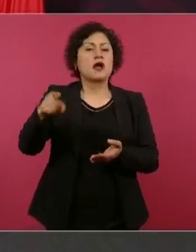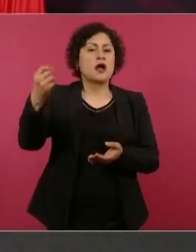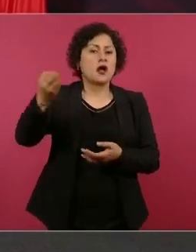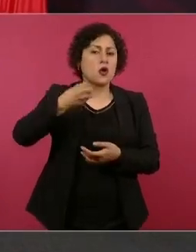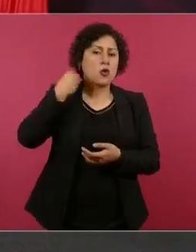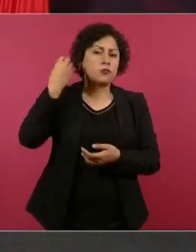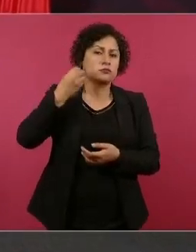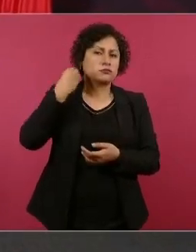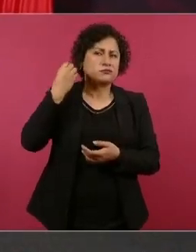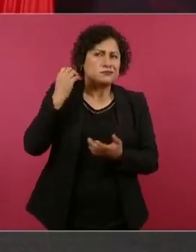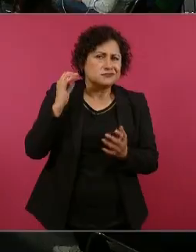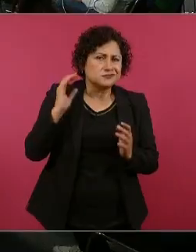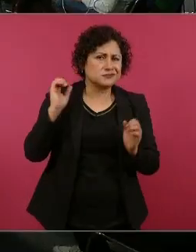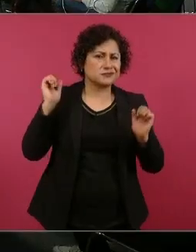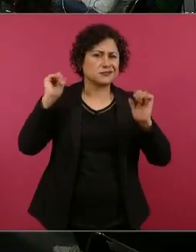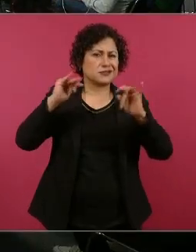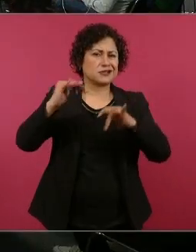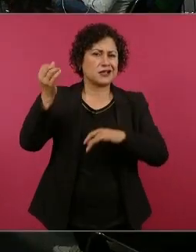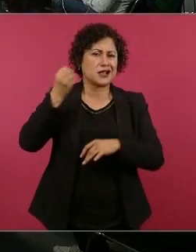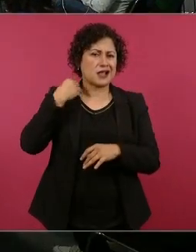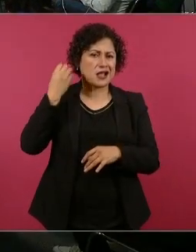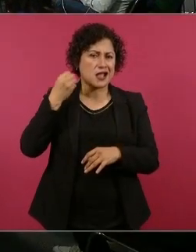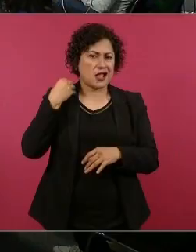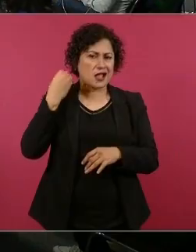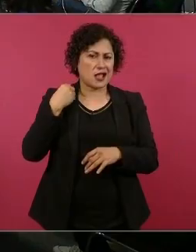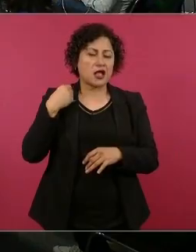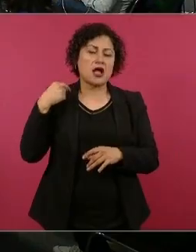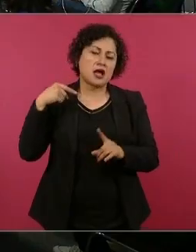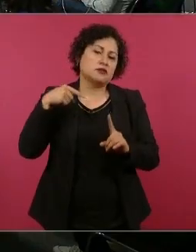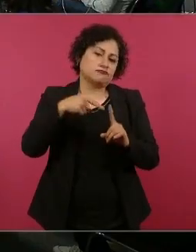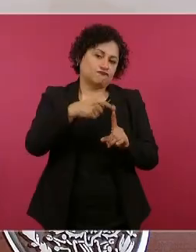y a él le tocó